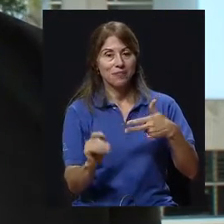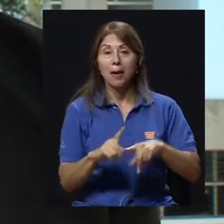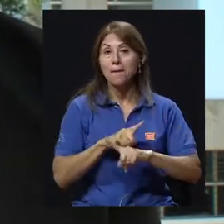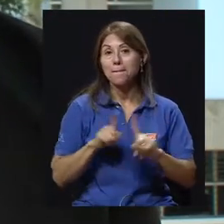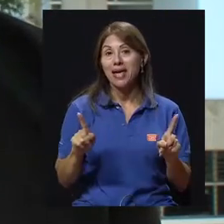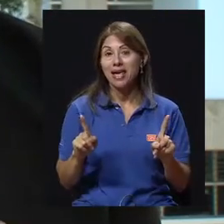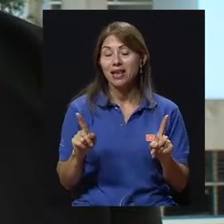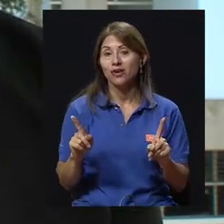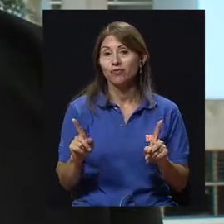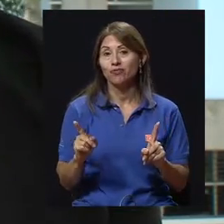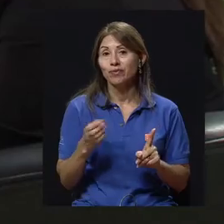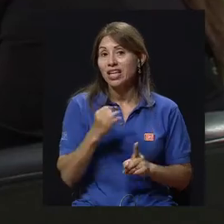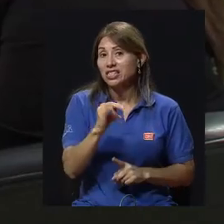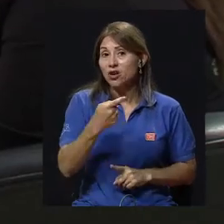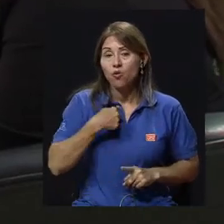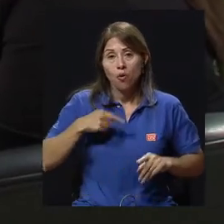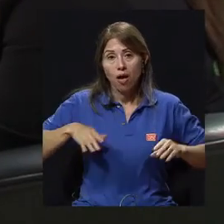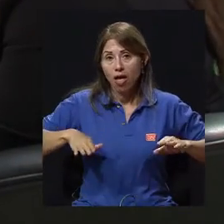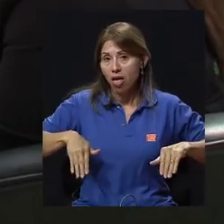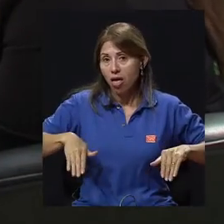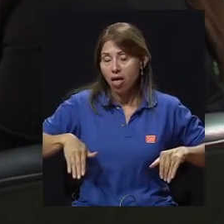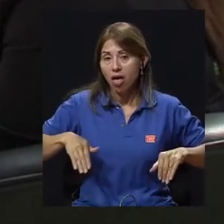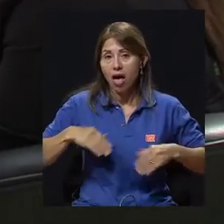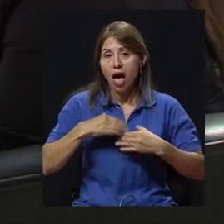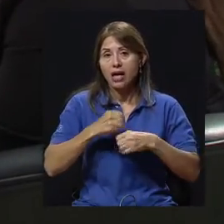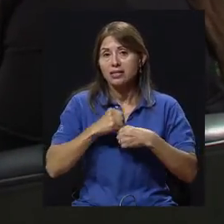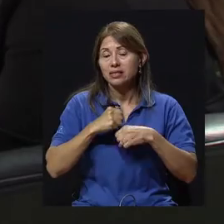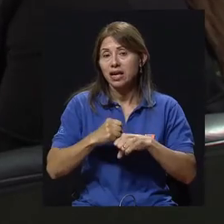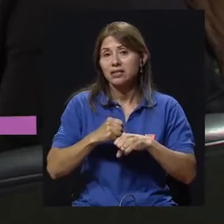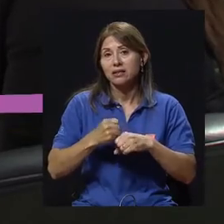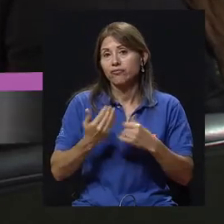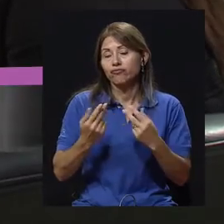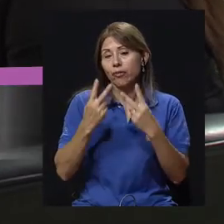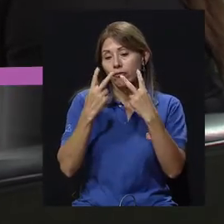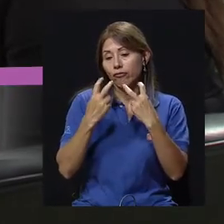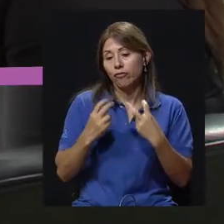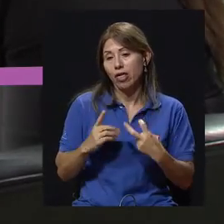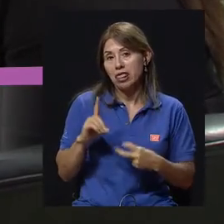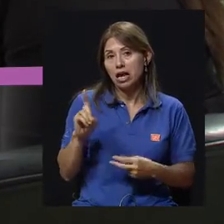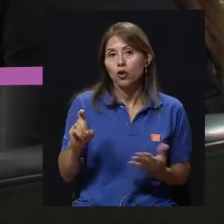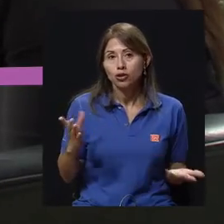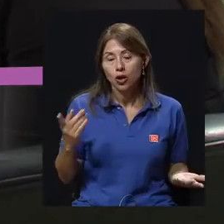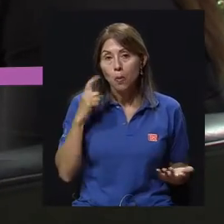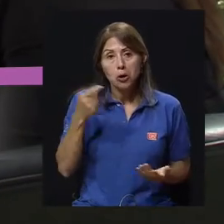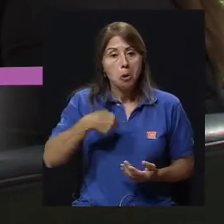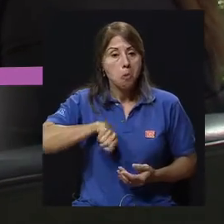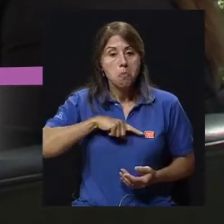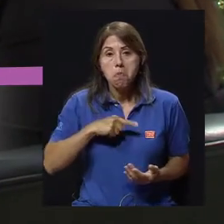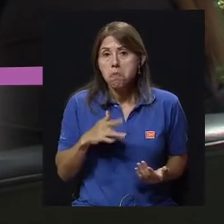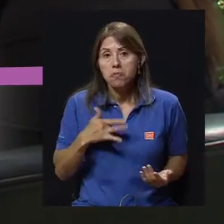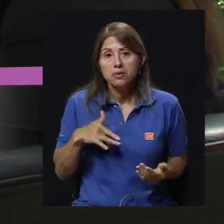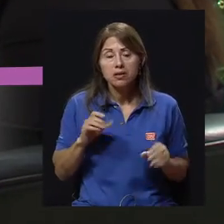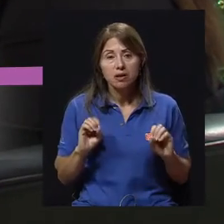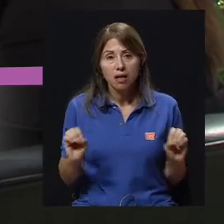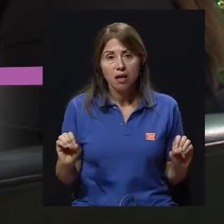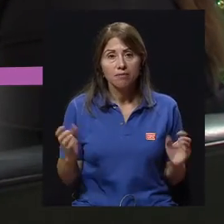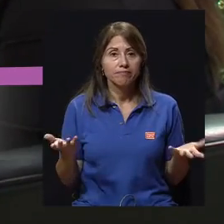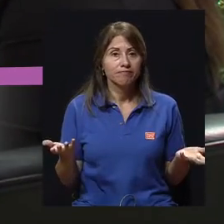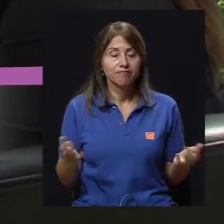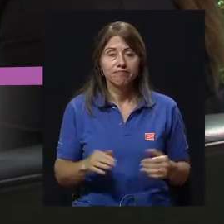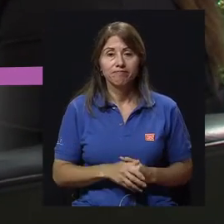uno no tiene oportunidad de hacerse un diagnóstico porque no tiene sintomatología, que era lo que te decía anteriormente.